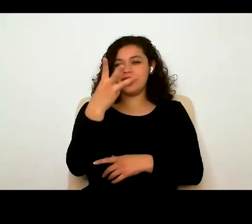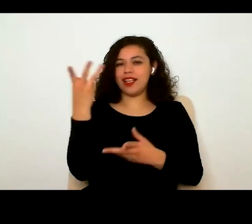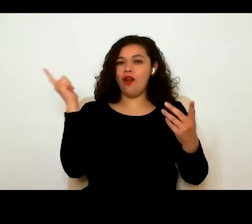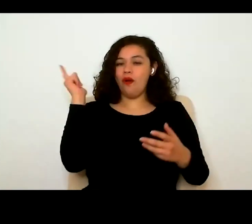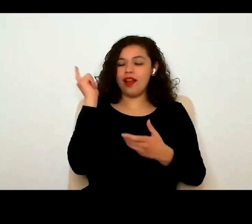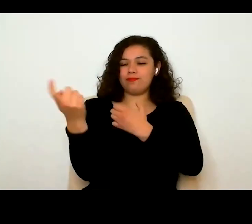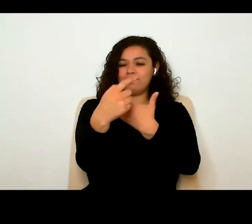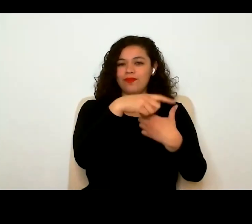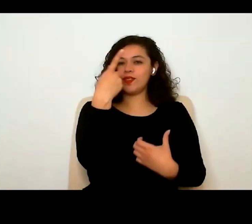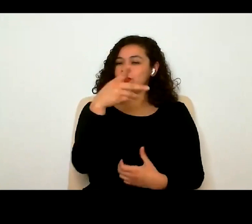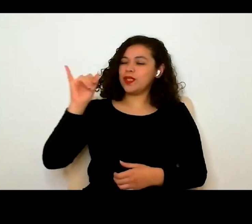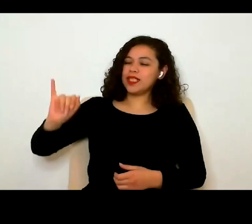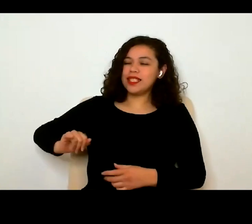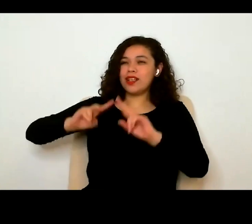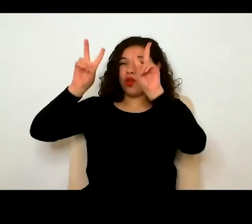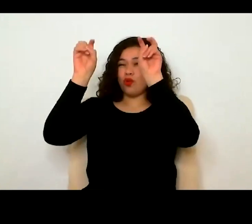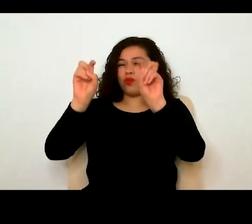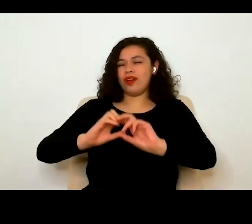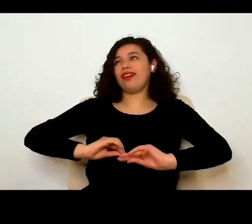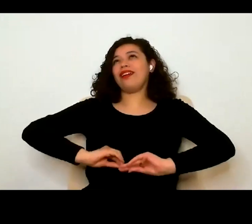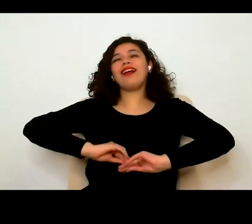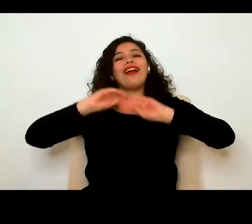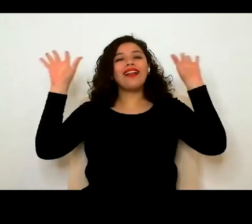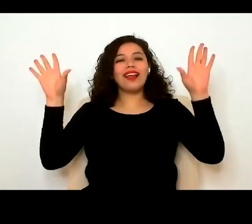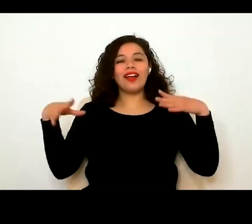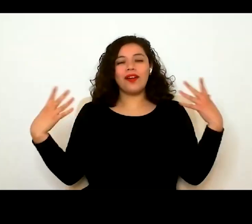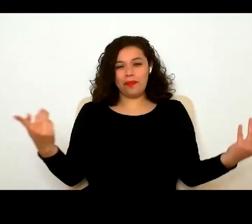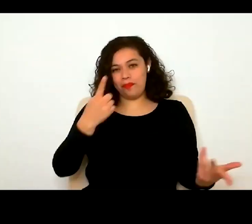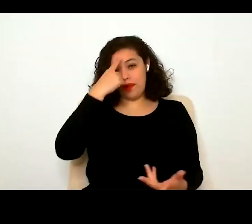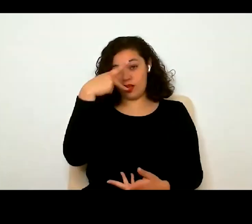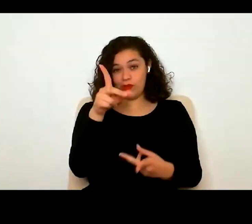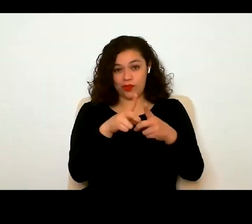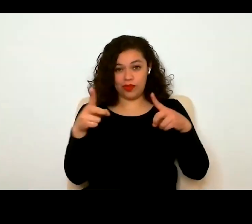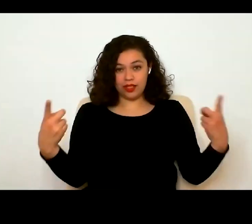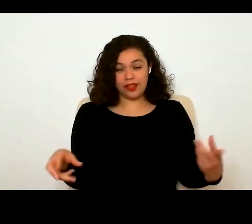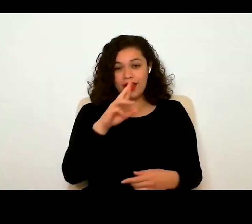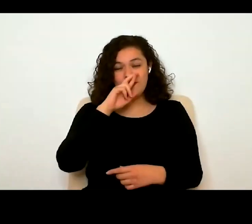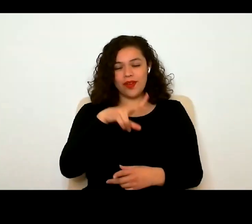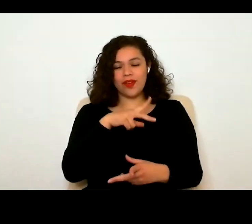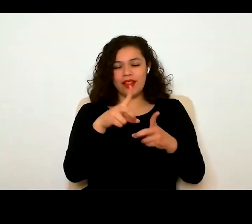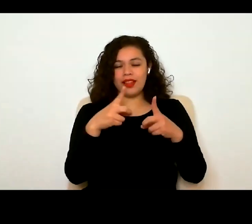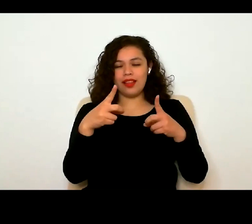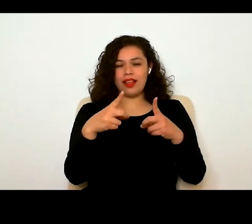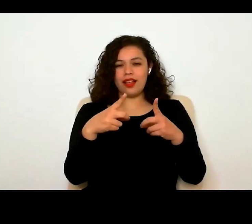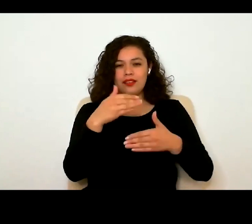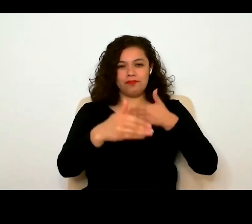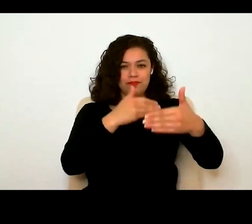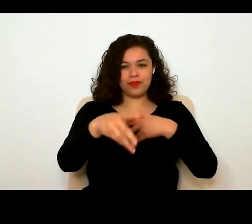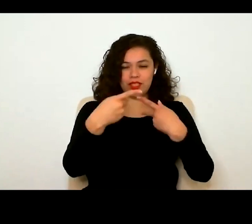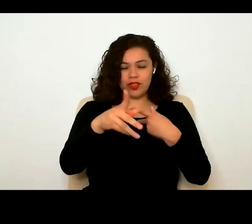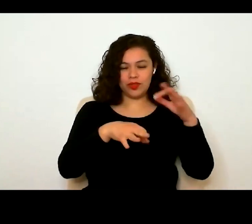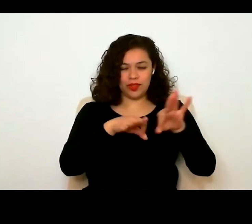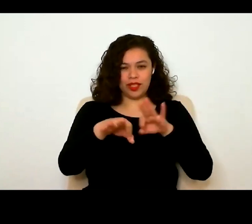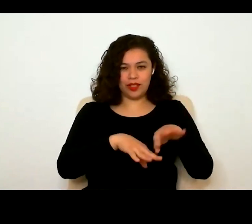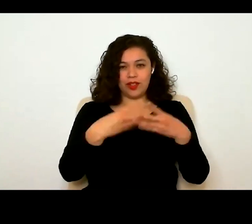y con el interés en muchos temas que sin duda serán para el desarrollo y el mejor desempeño de sus funciones en TECA1. Muchísimas